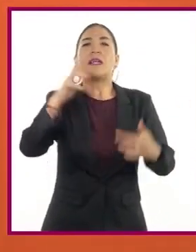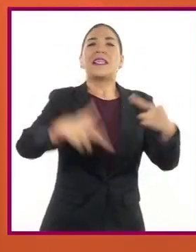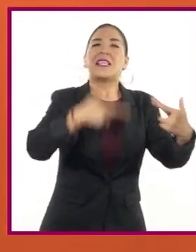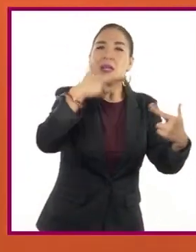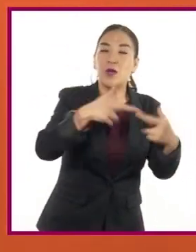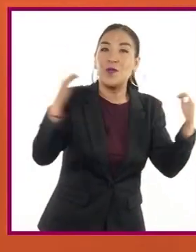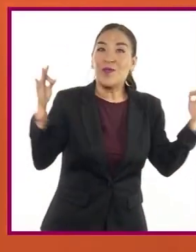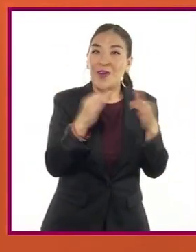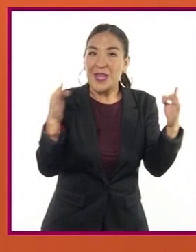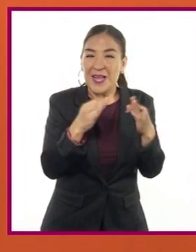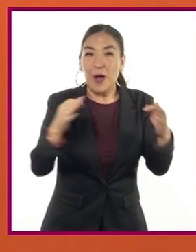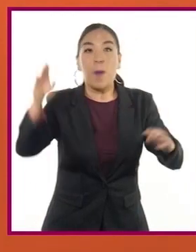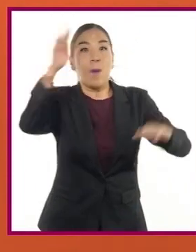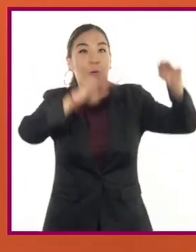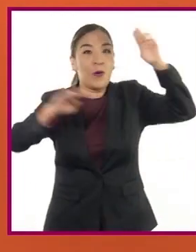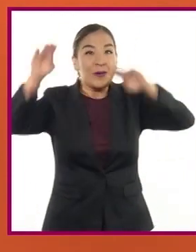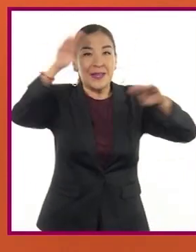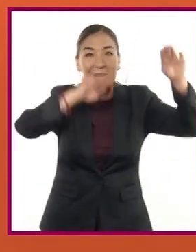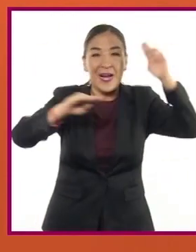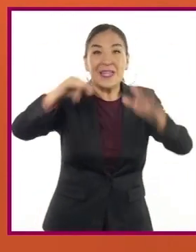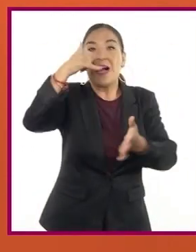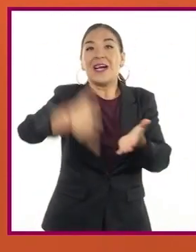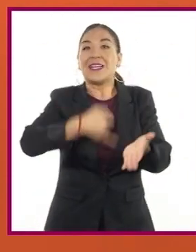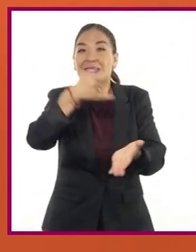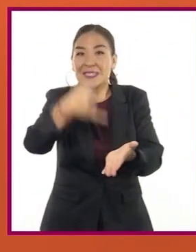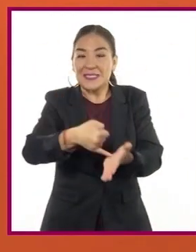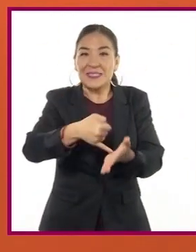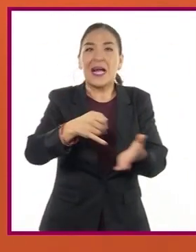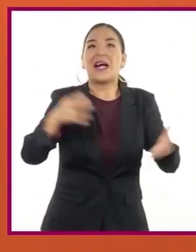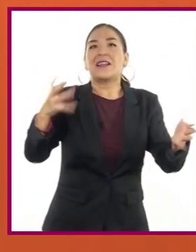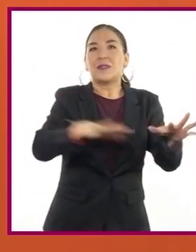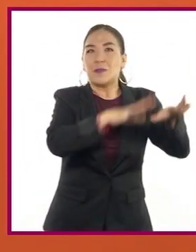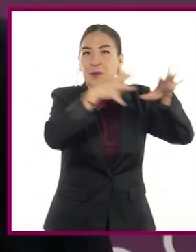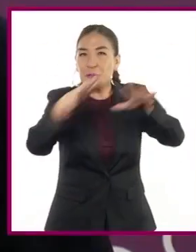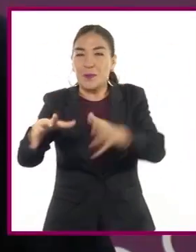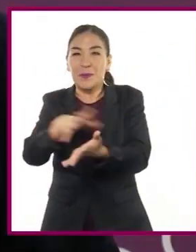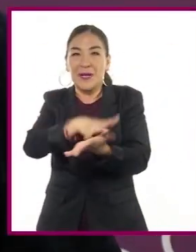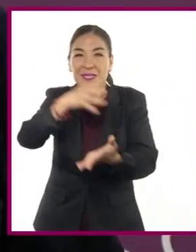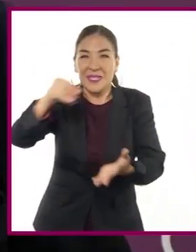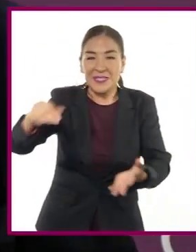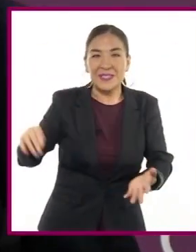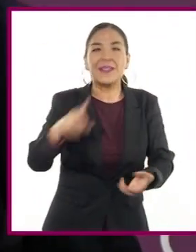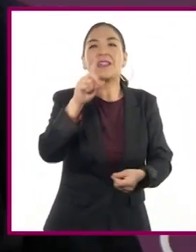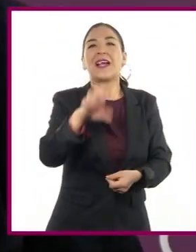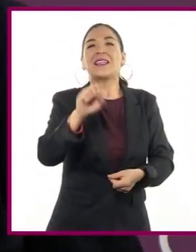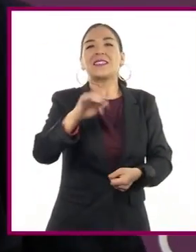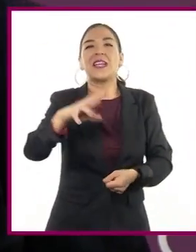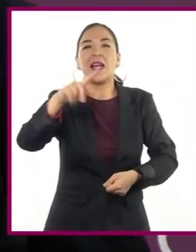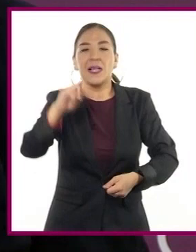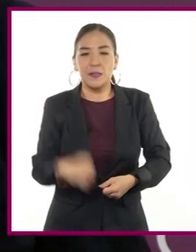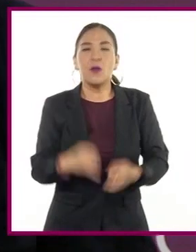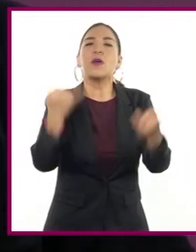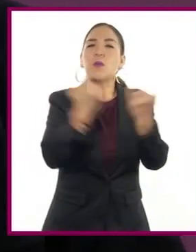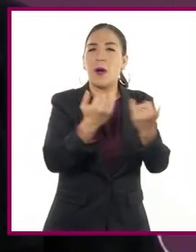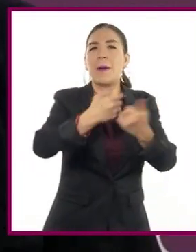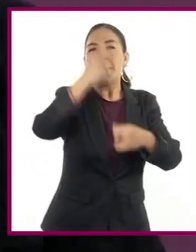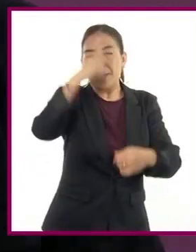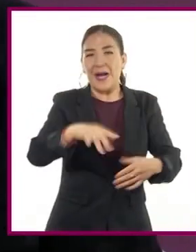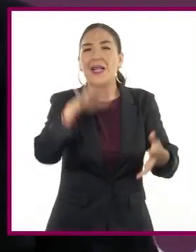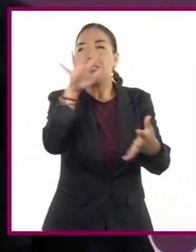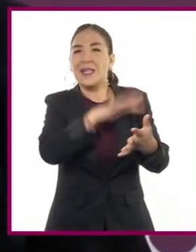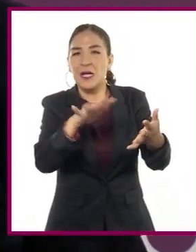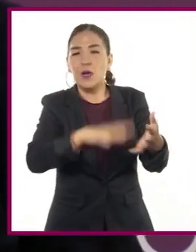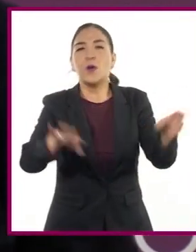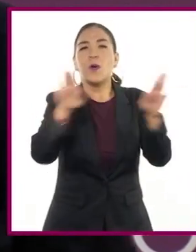polares, montañas, islas, desiertos y trópicos. También nos motiva a leer y